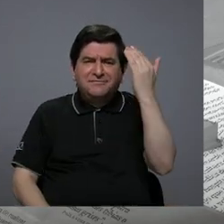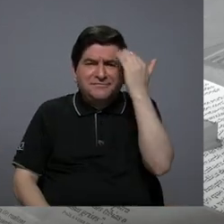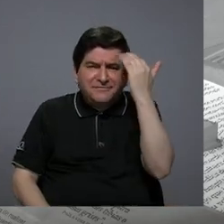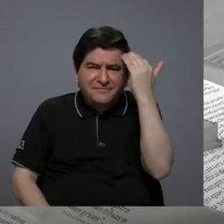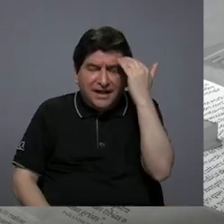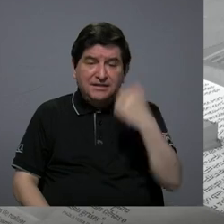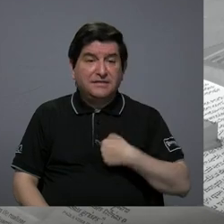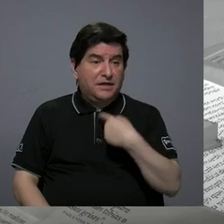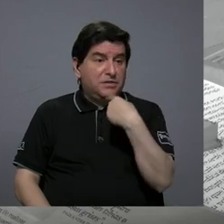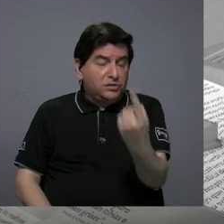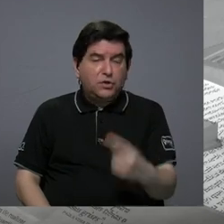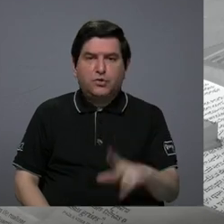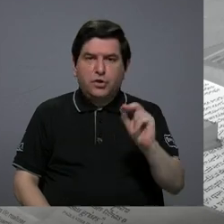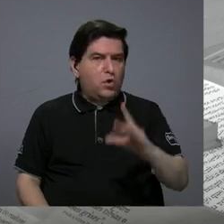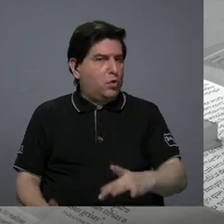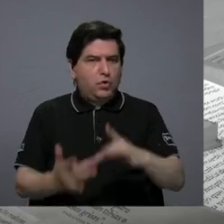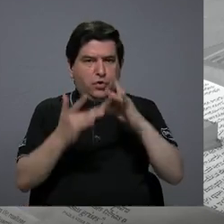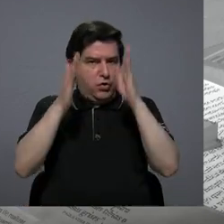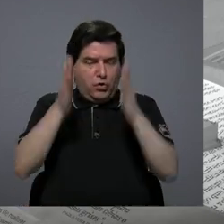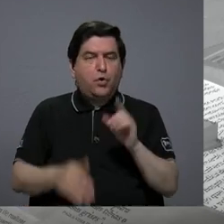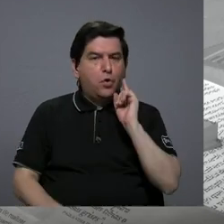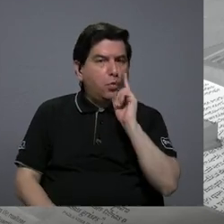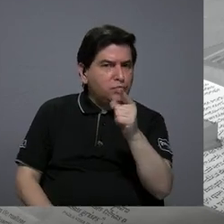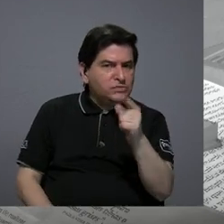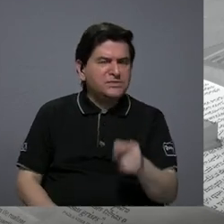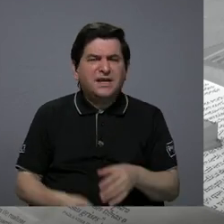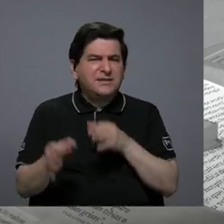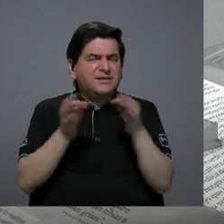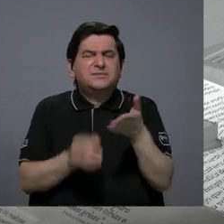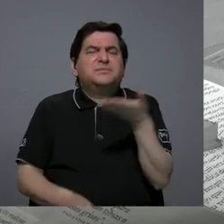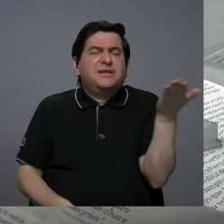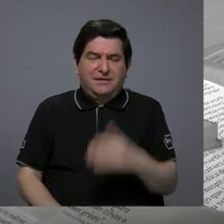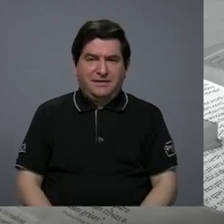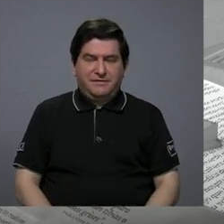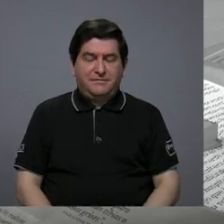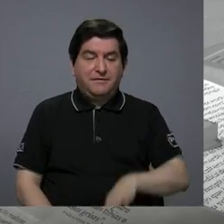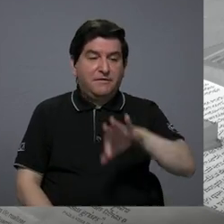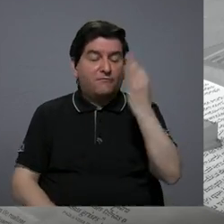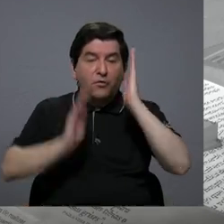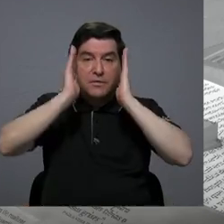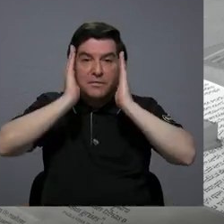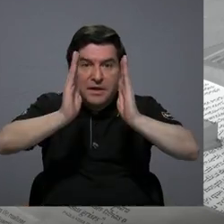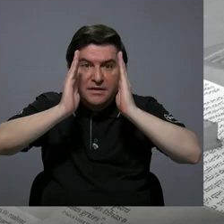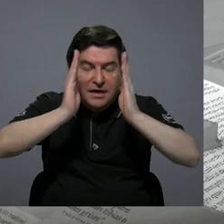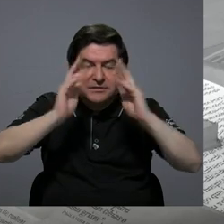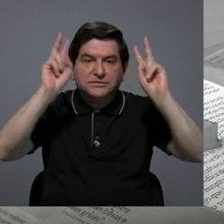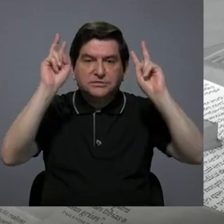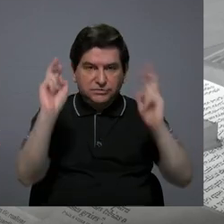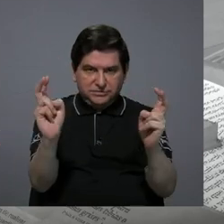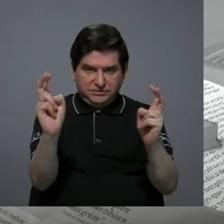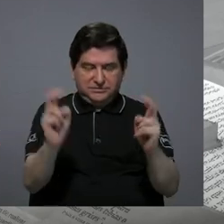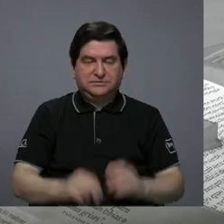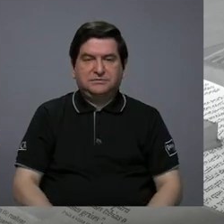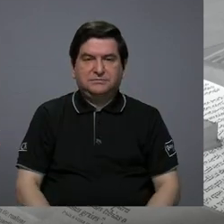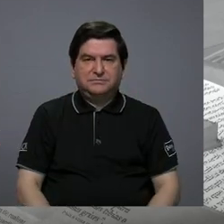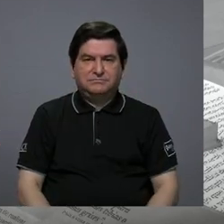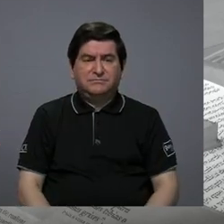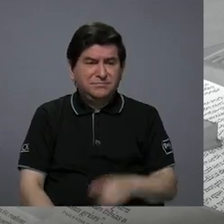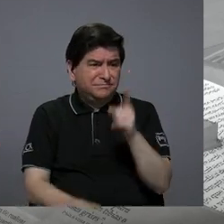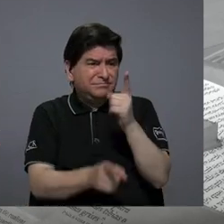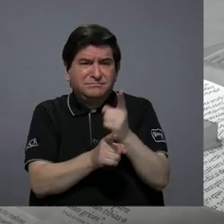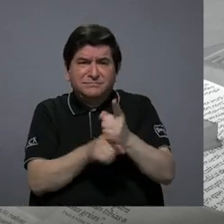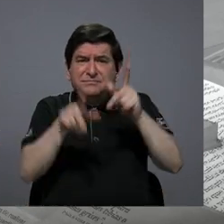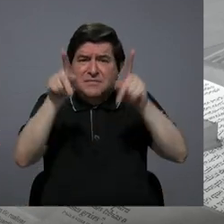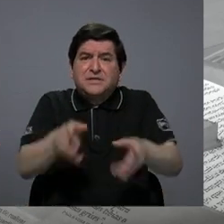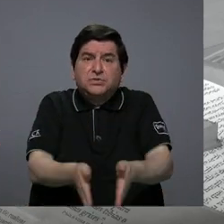lo puedo decir yo, no soy la experta, usted que nos dice en cuanto a cómo abordar estos temas, porque efectivamente